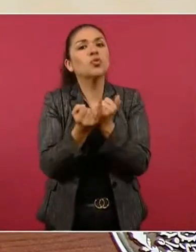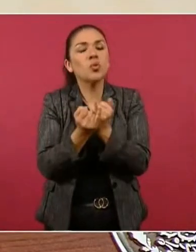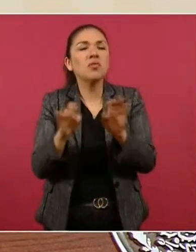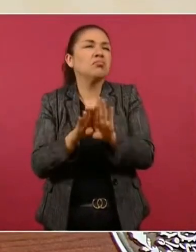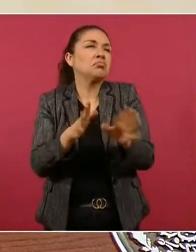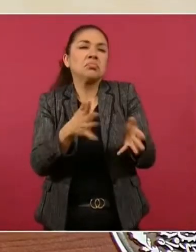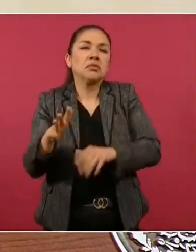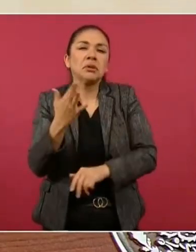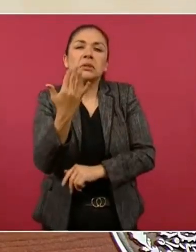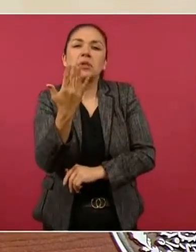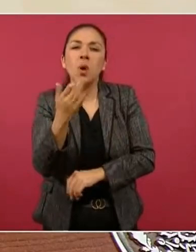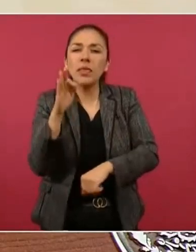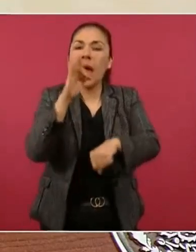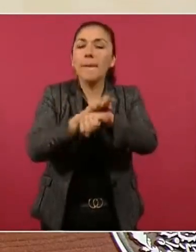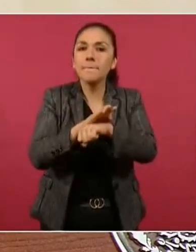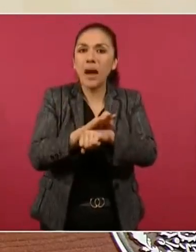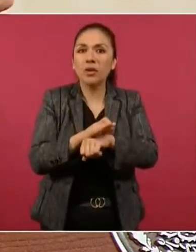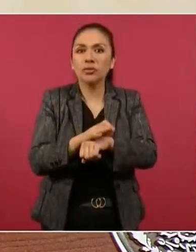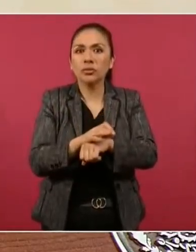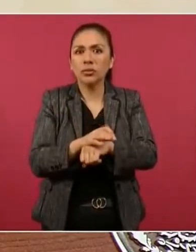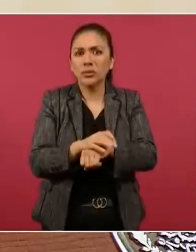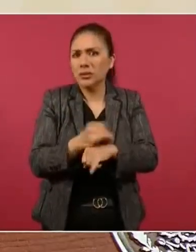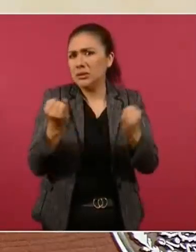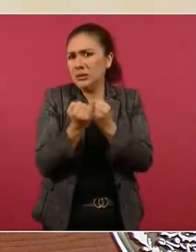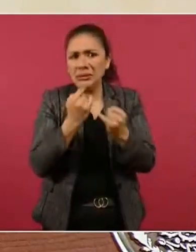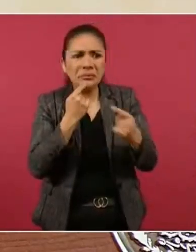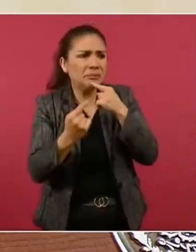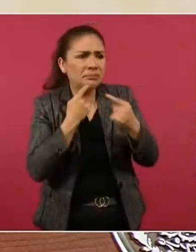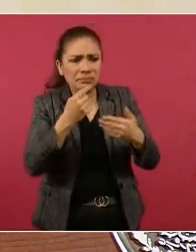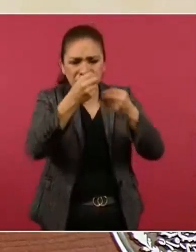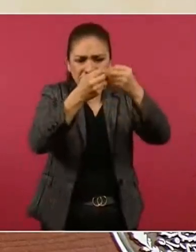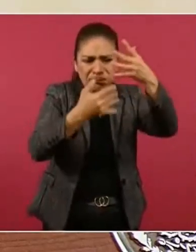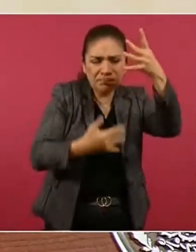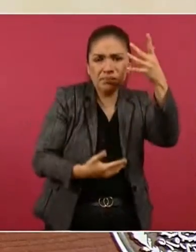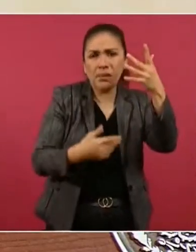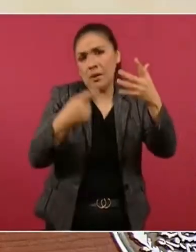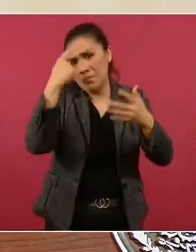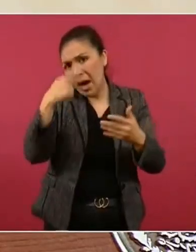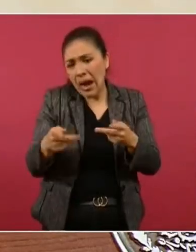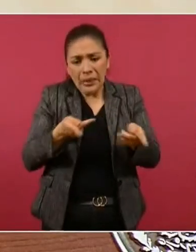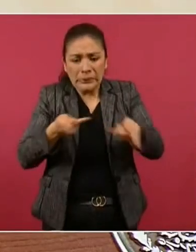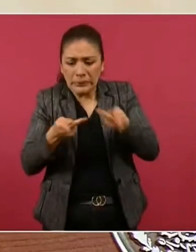crearon toda una estrategia este